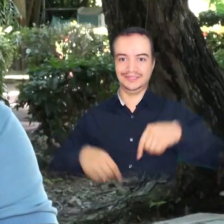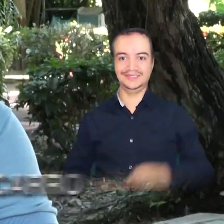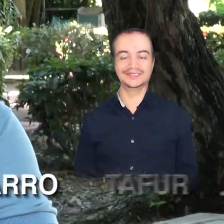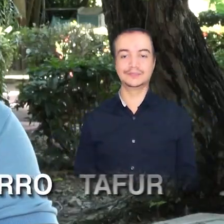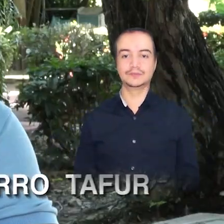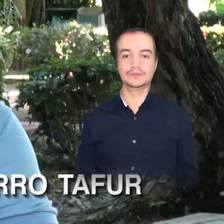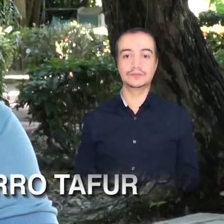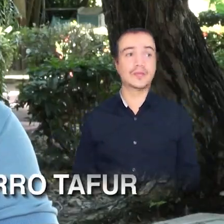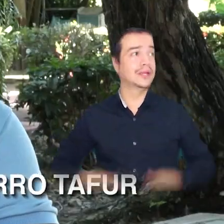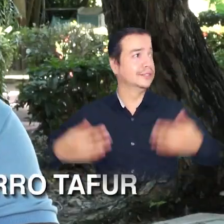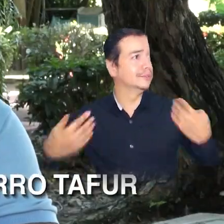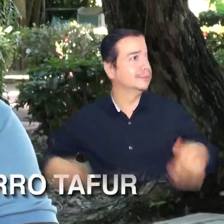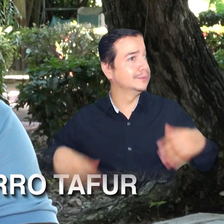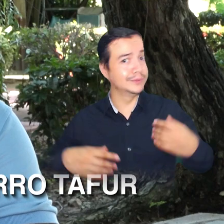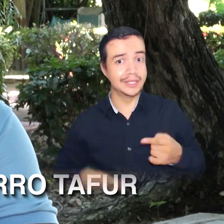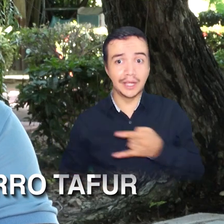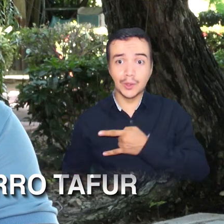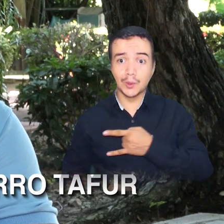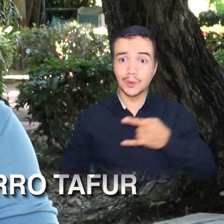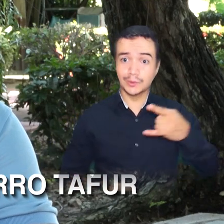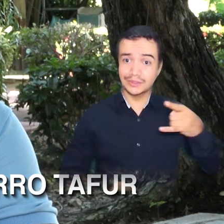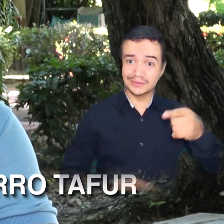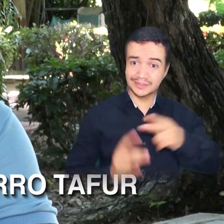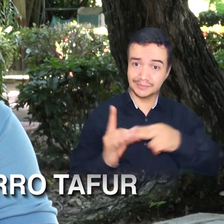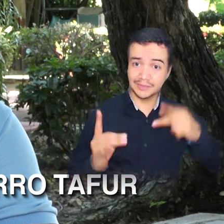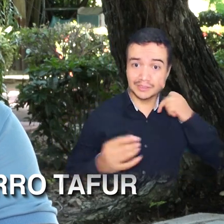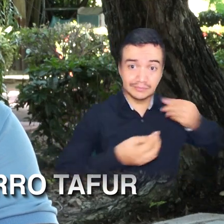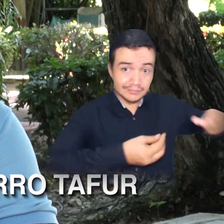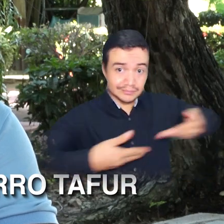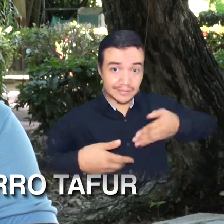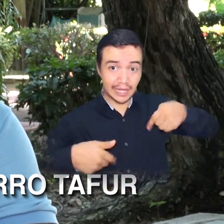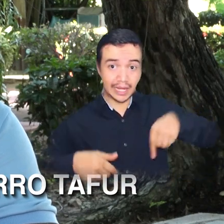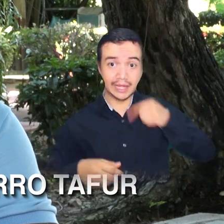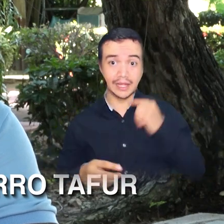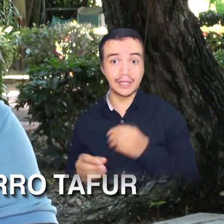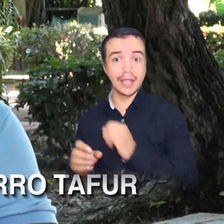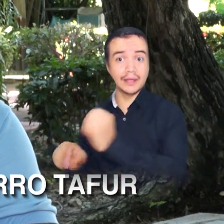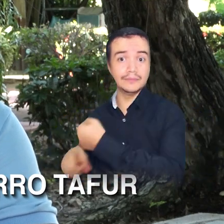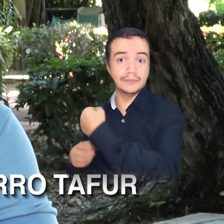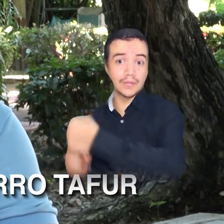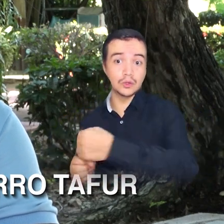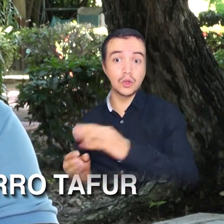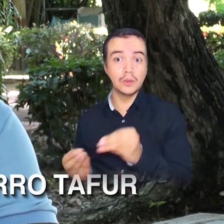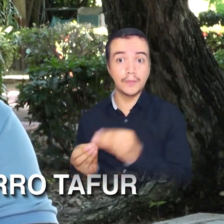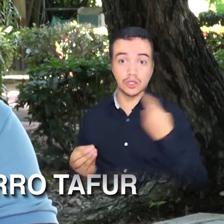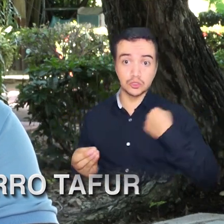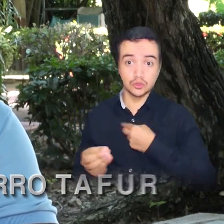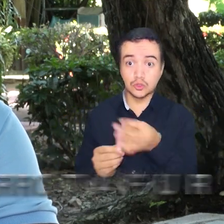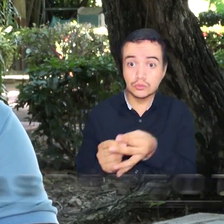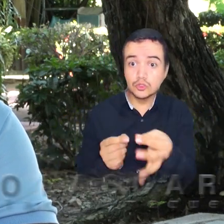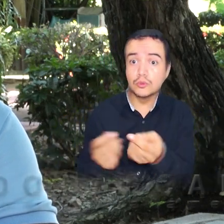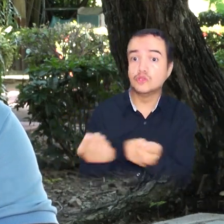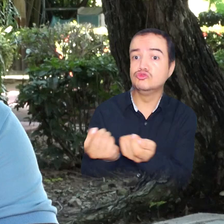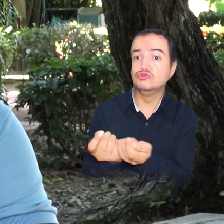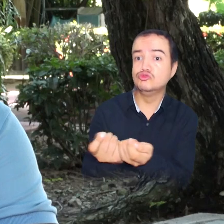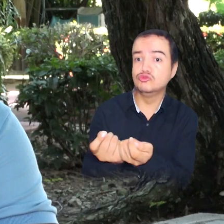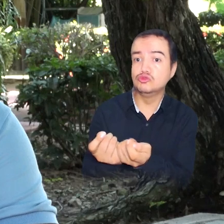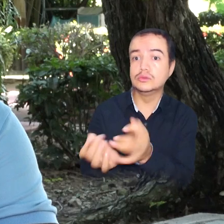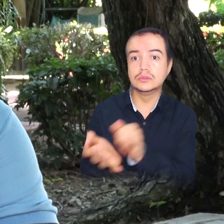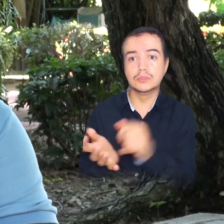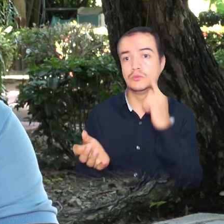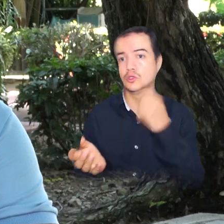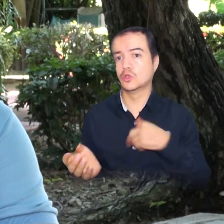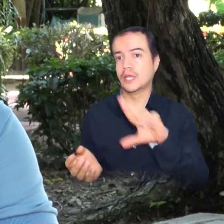Muy importante que haya llegado esto al Banco Magdalena en estos momentos porque nosotros como municipio vecino y que compartimos la